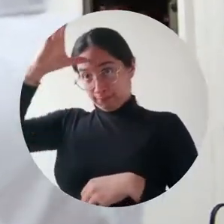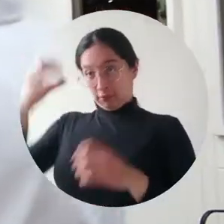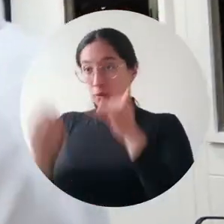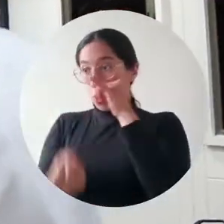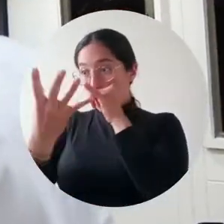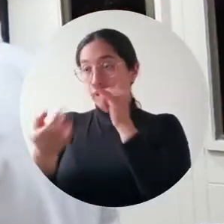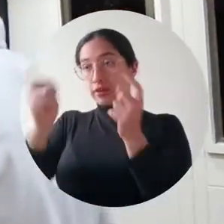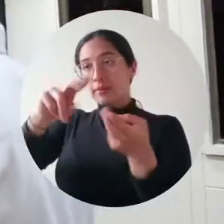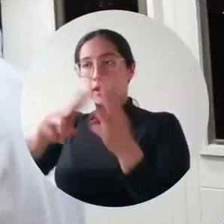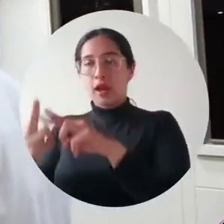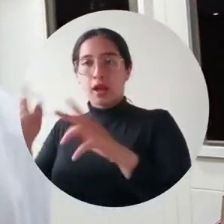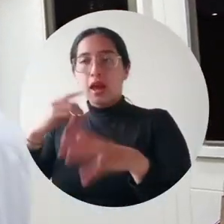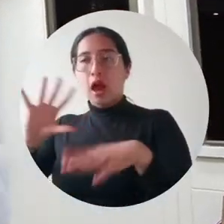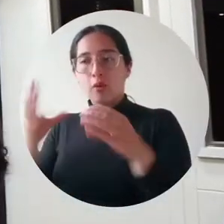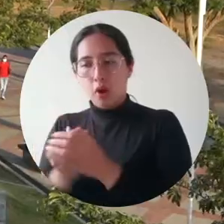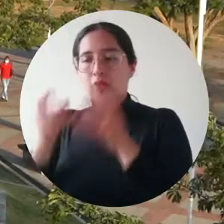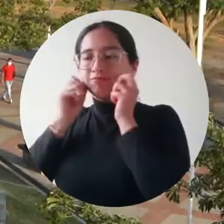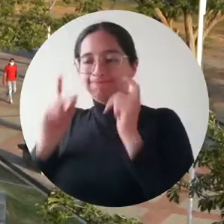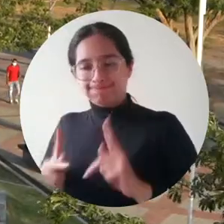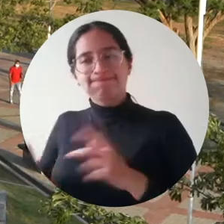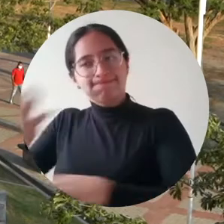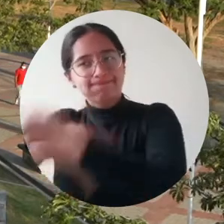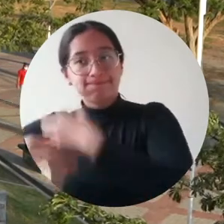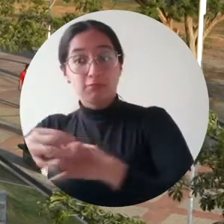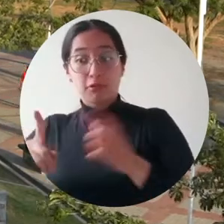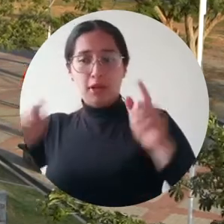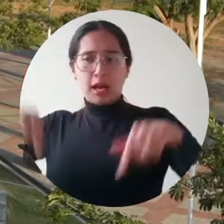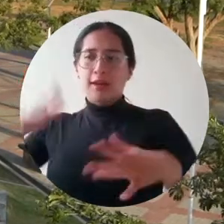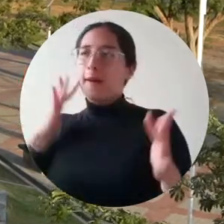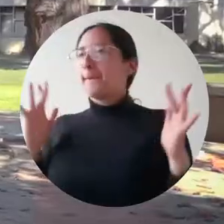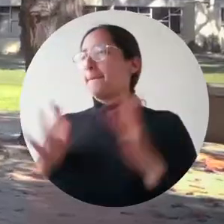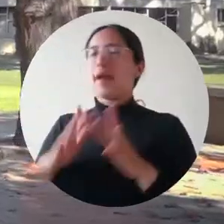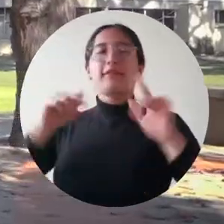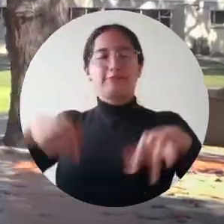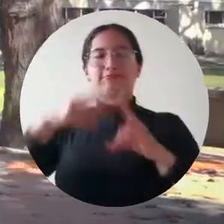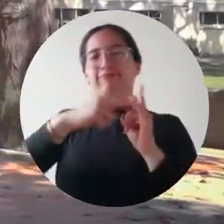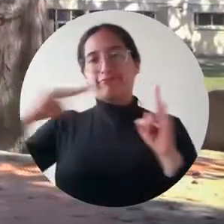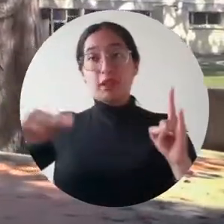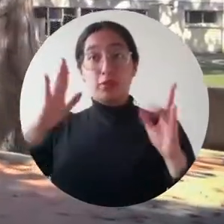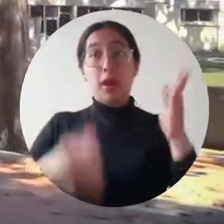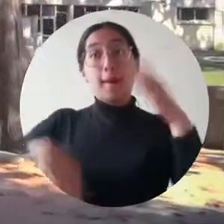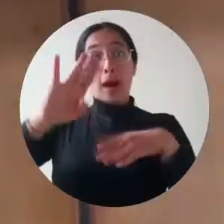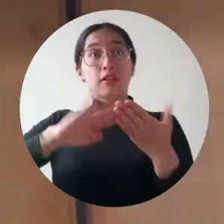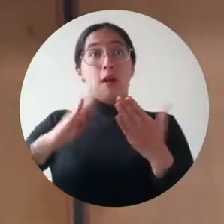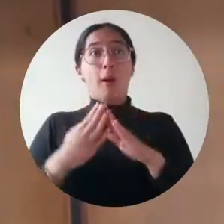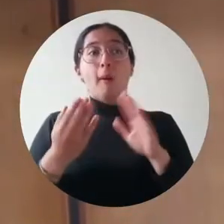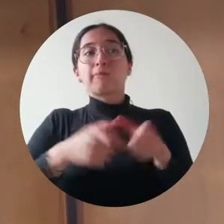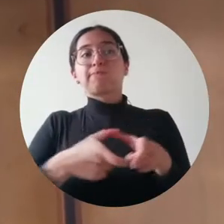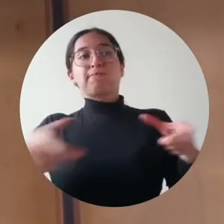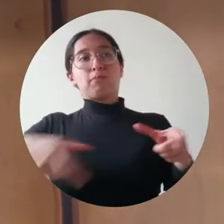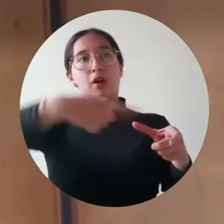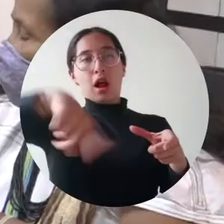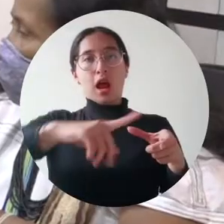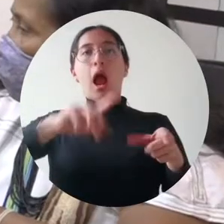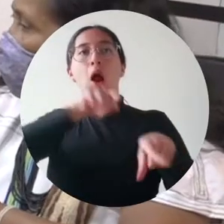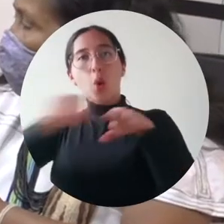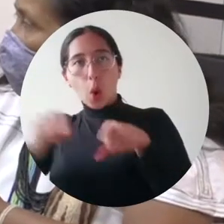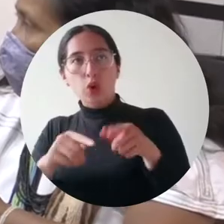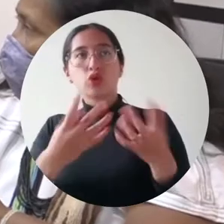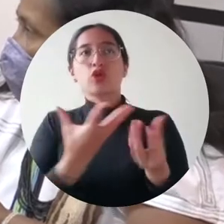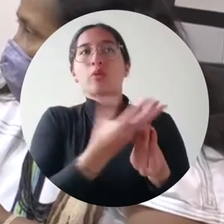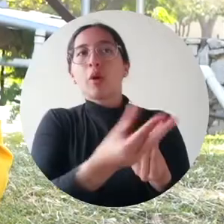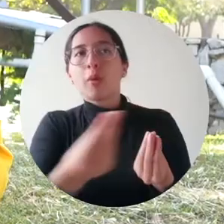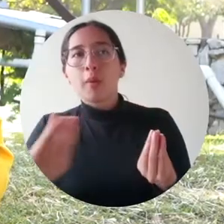humanista, respetuosa e inclusiva, y resulta pertinente en la Alma Mater, donde gran parte de la comunidad estudiantil pertenece a grupos